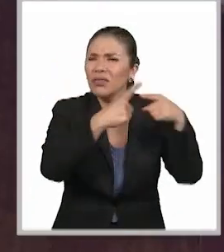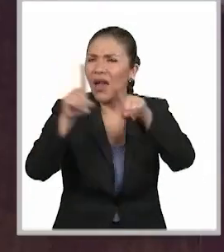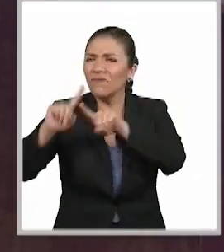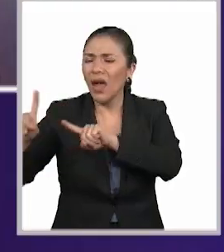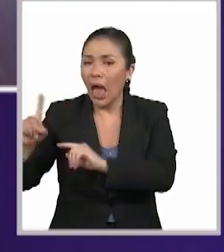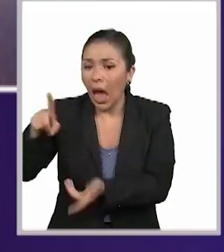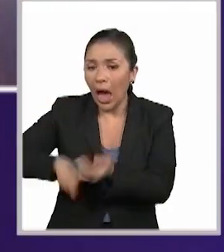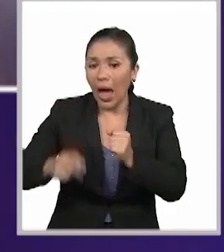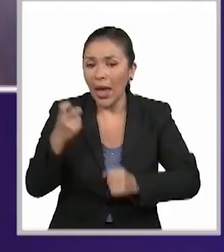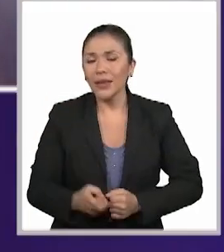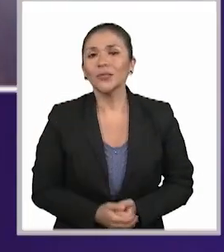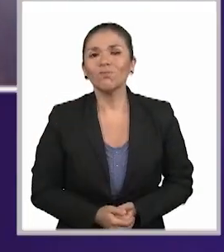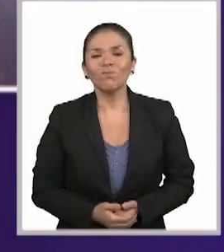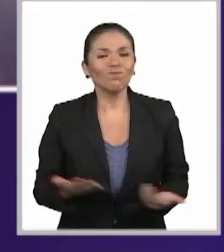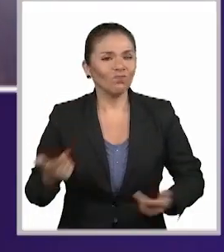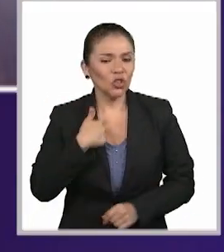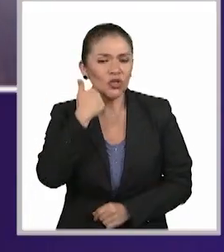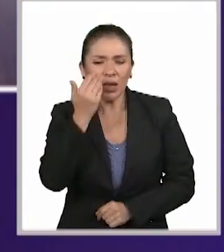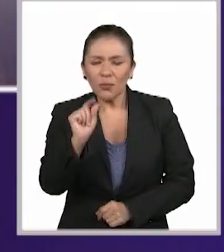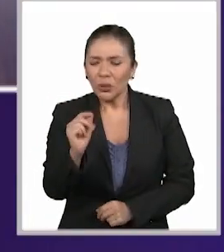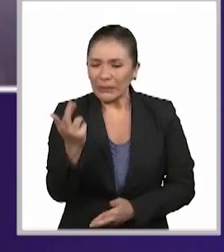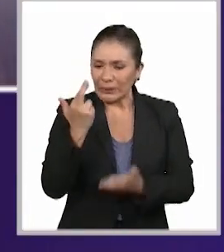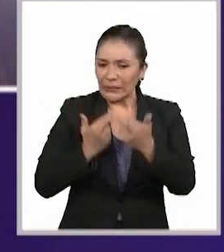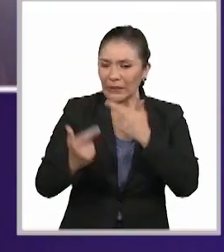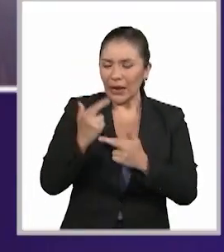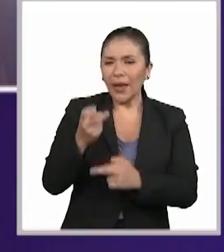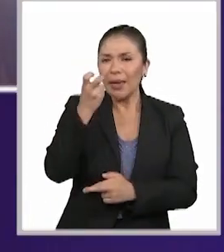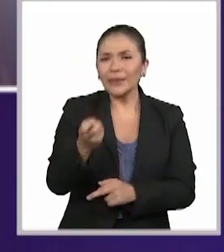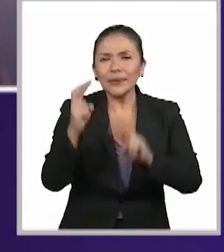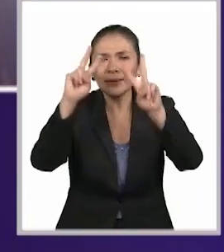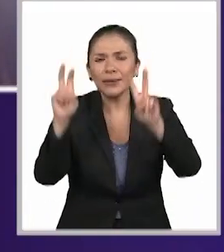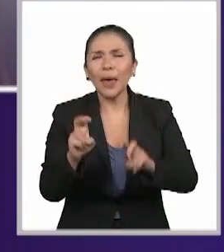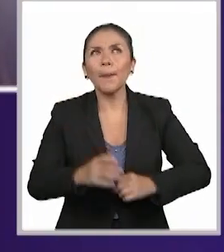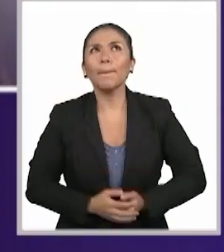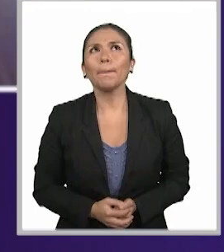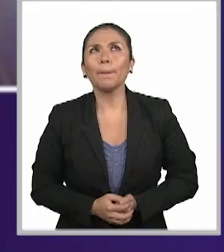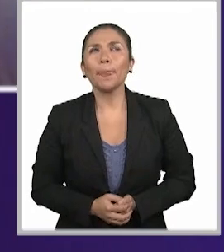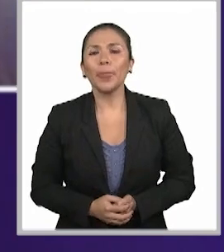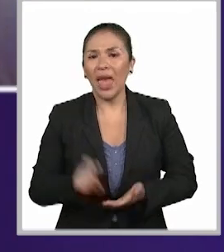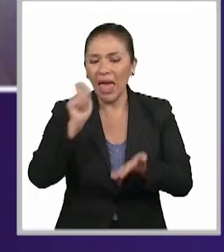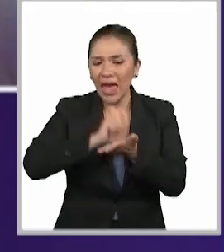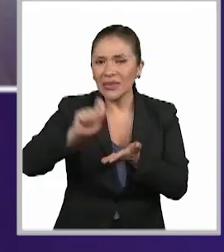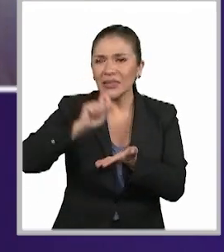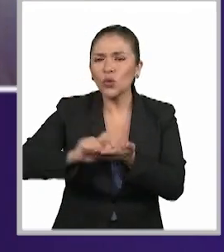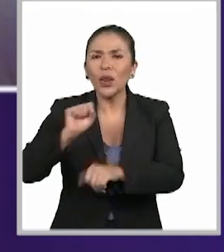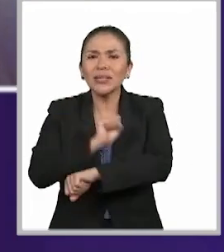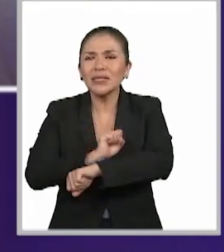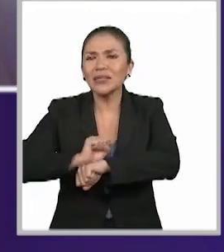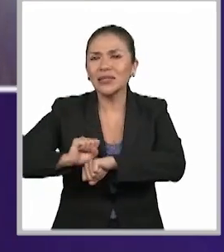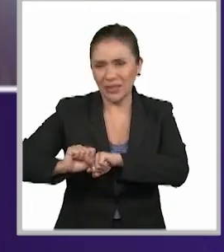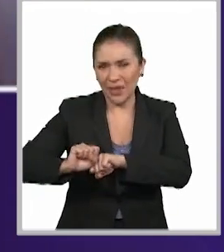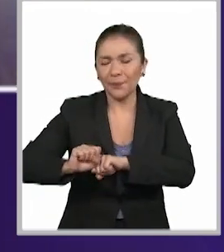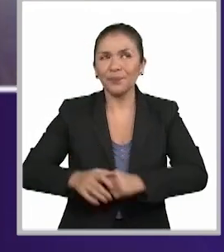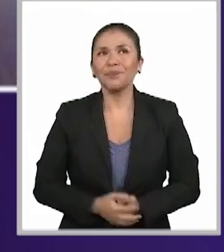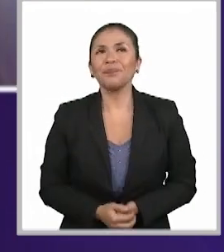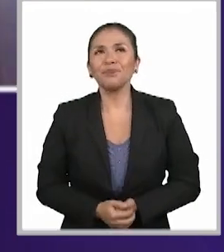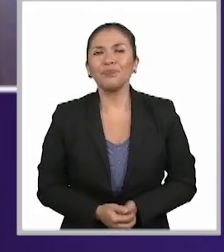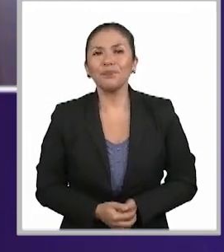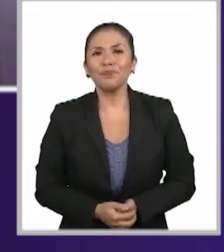diversidad en ello. Me gustaría regresar un poco al elemento de la escritura sencilla.